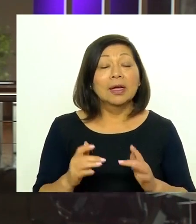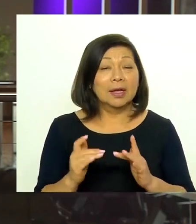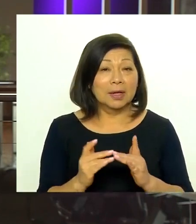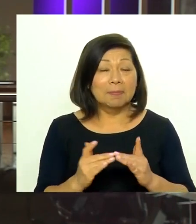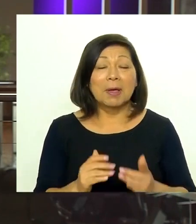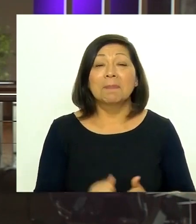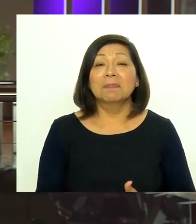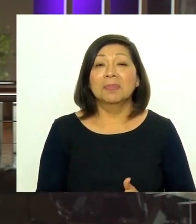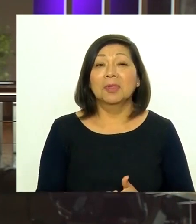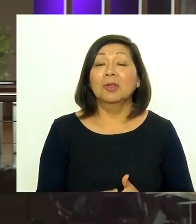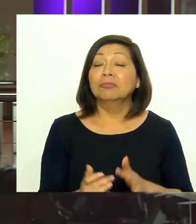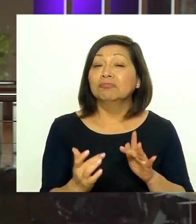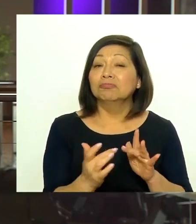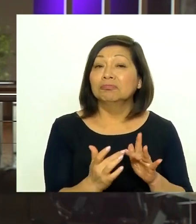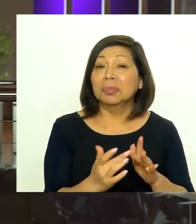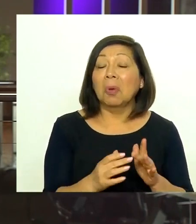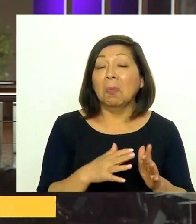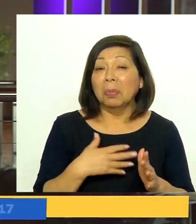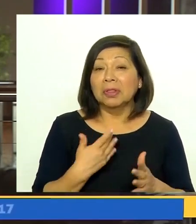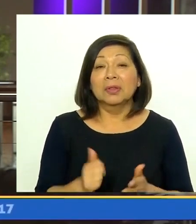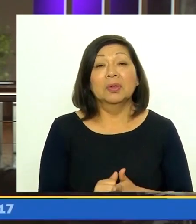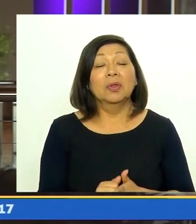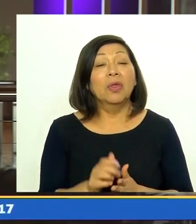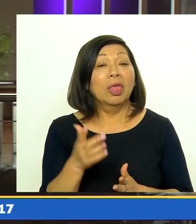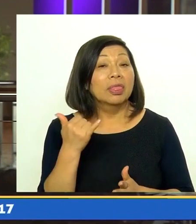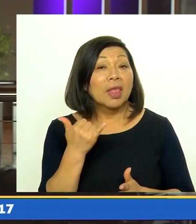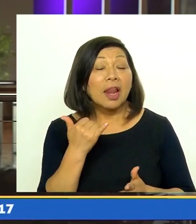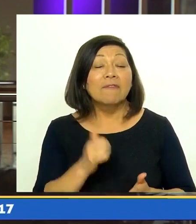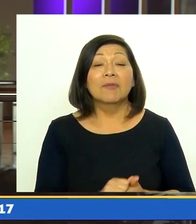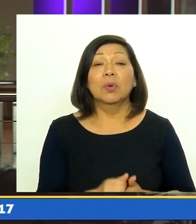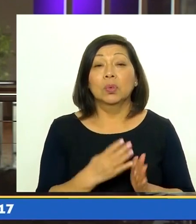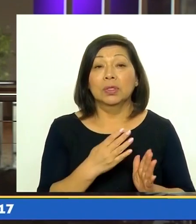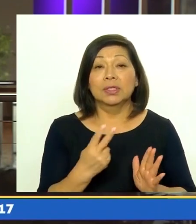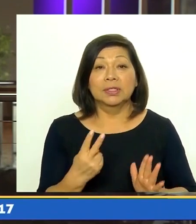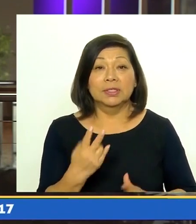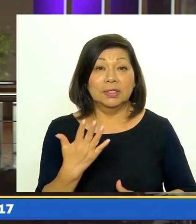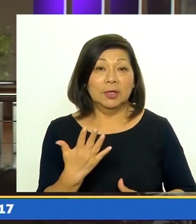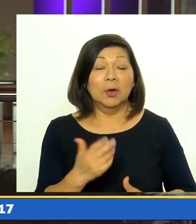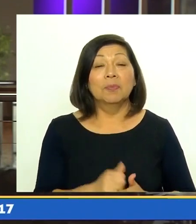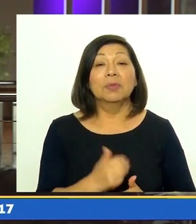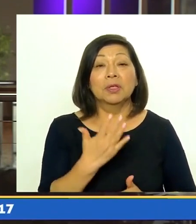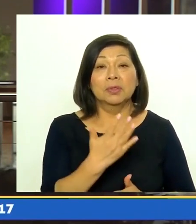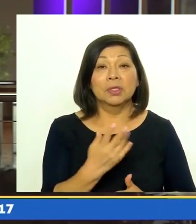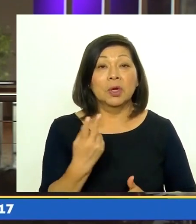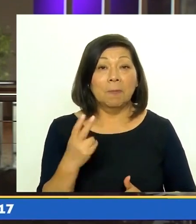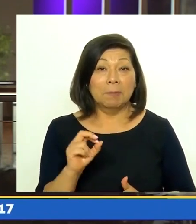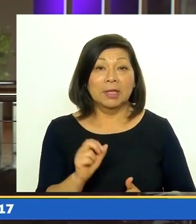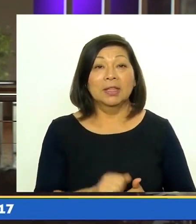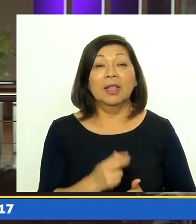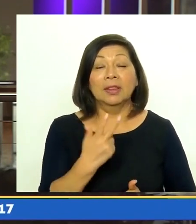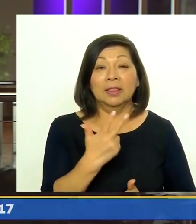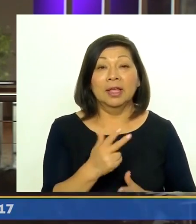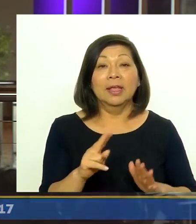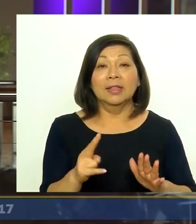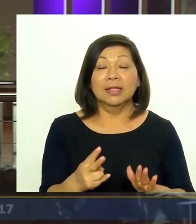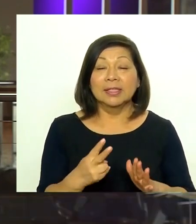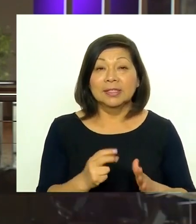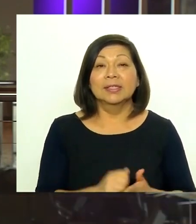camilla médica. Para contactarlos pueden llamar a su teléfono 975-520